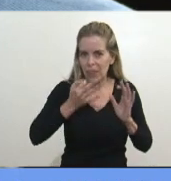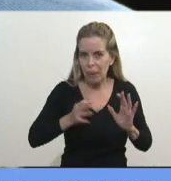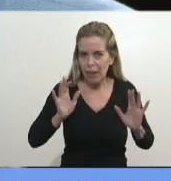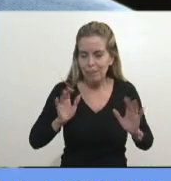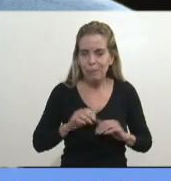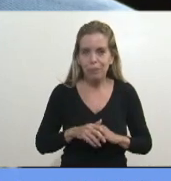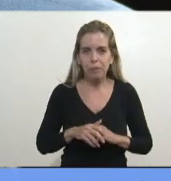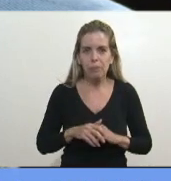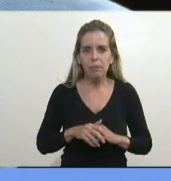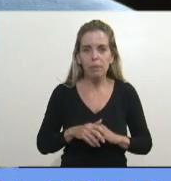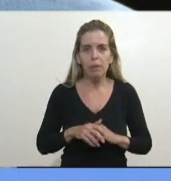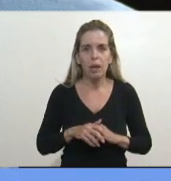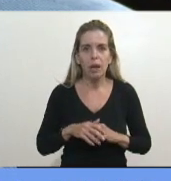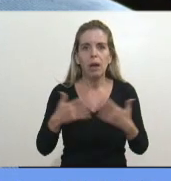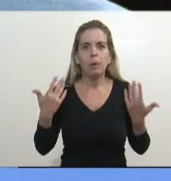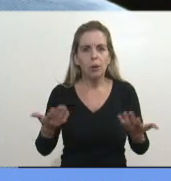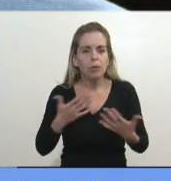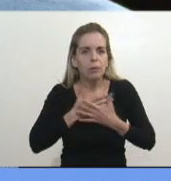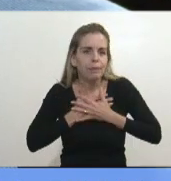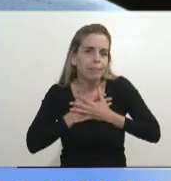Y por eso, bueno, mis condolencias.